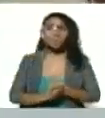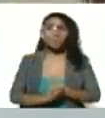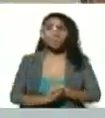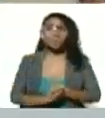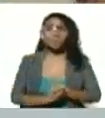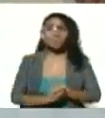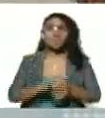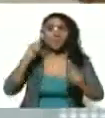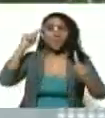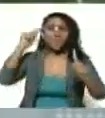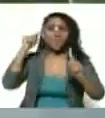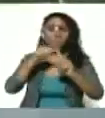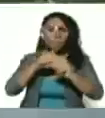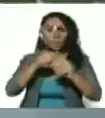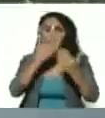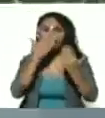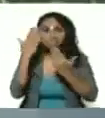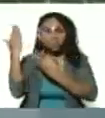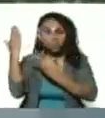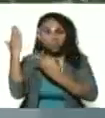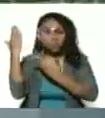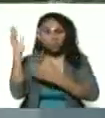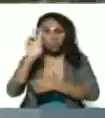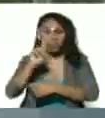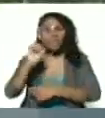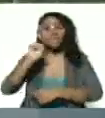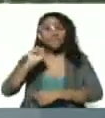con dedicación. ¿Se dan cuenta Venezuela que sí se puede?